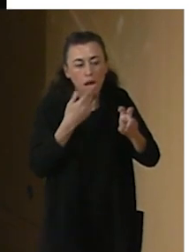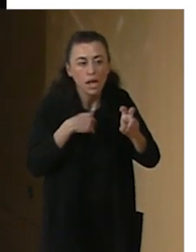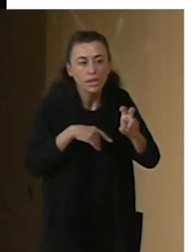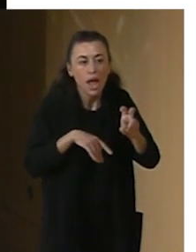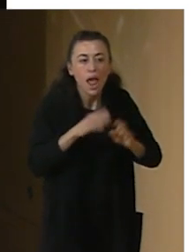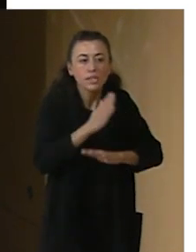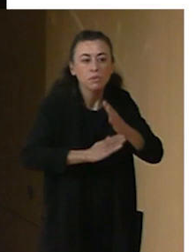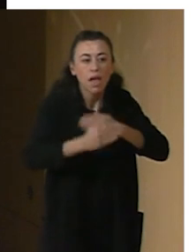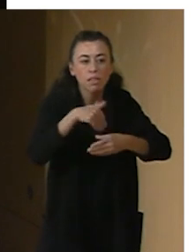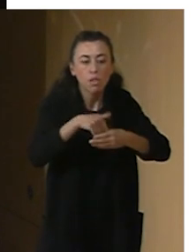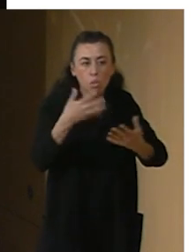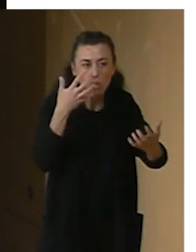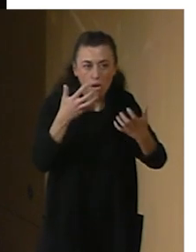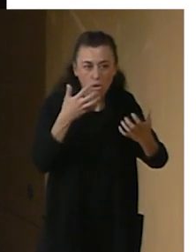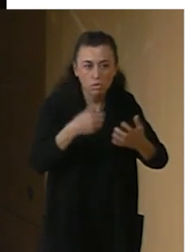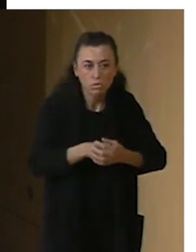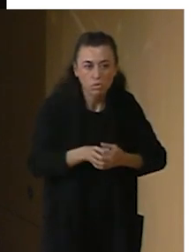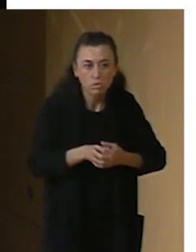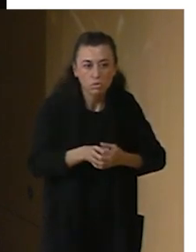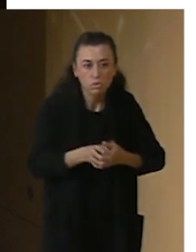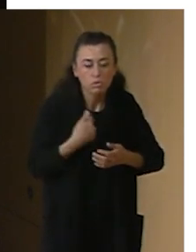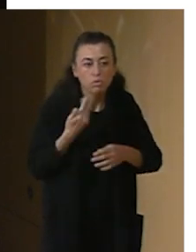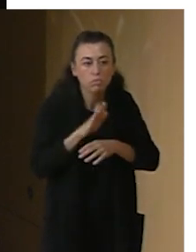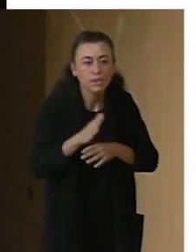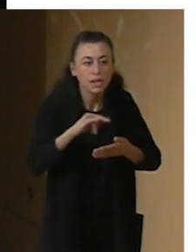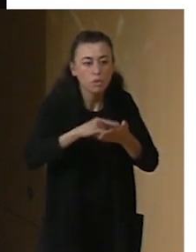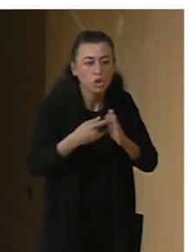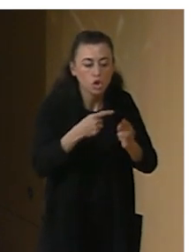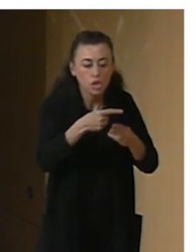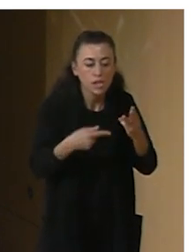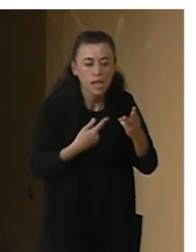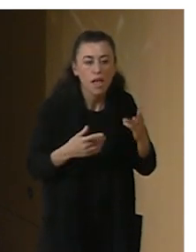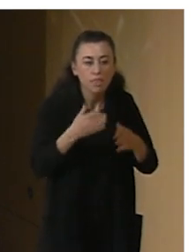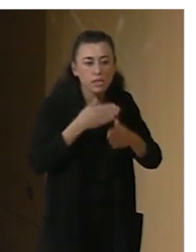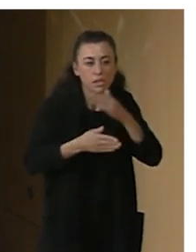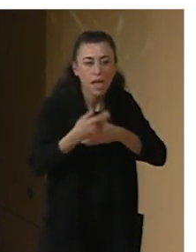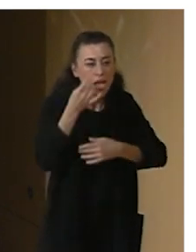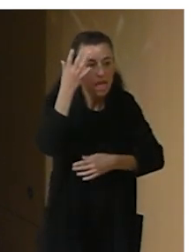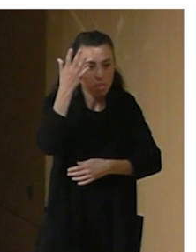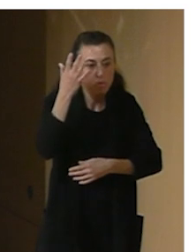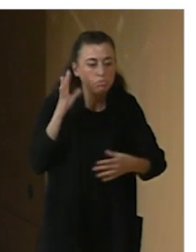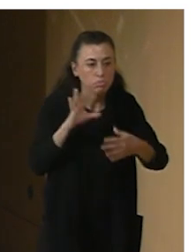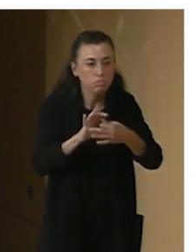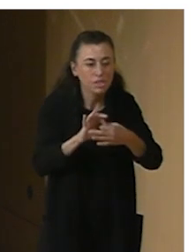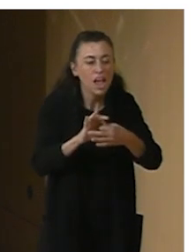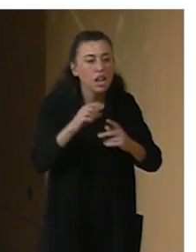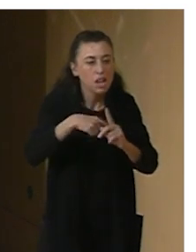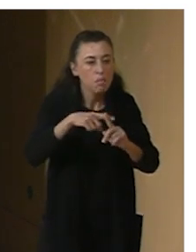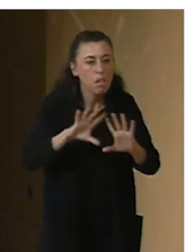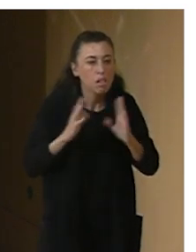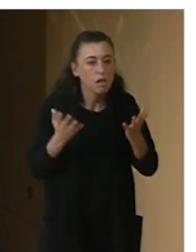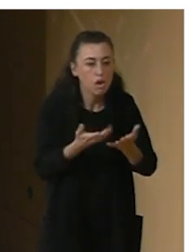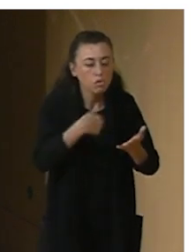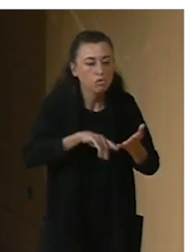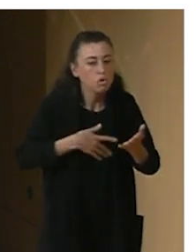Os voy a traer tres proyectos de accesibilidad desde la creación a nivel internacional. Podríamos haber